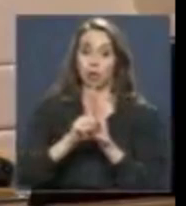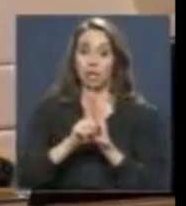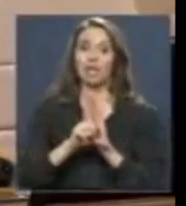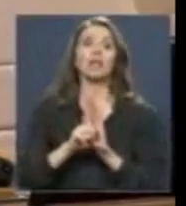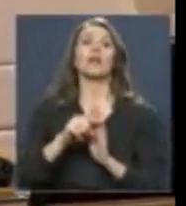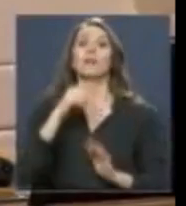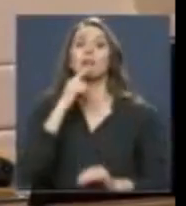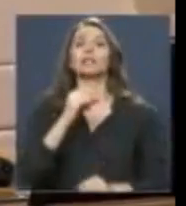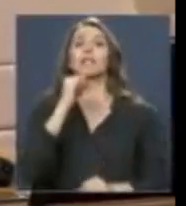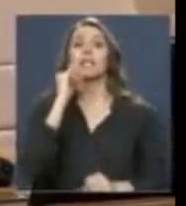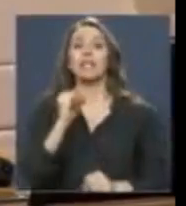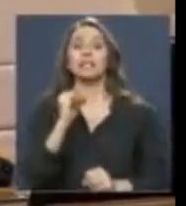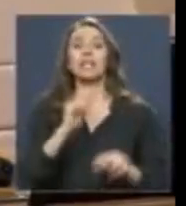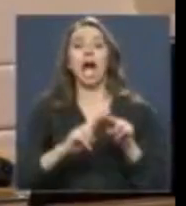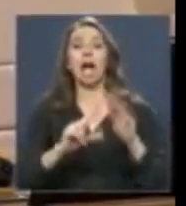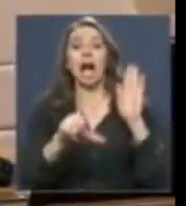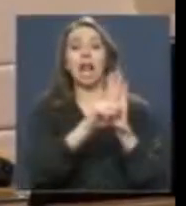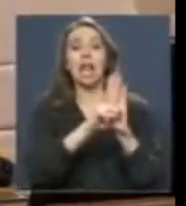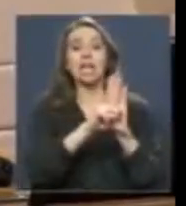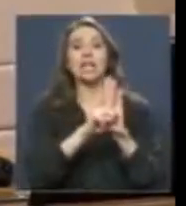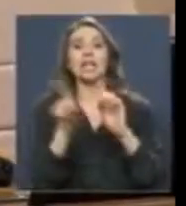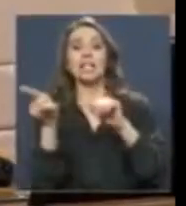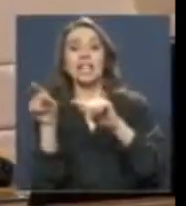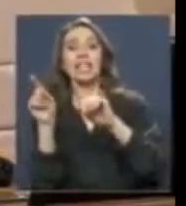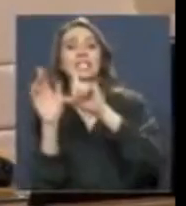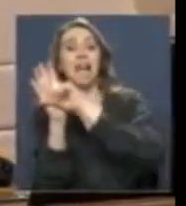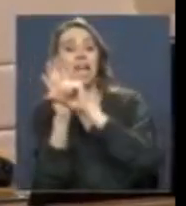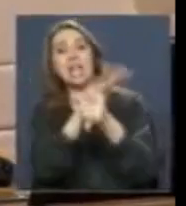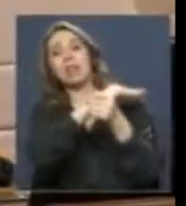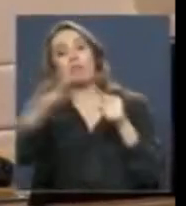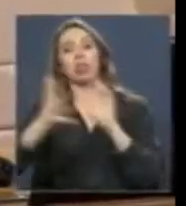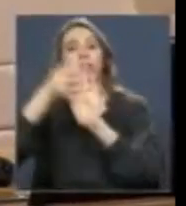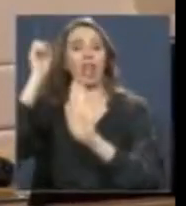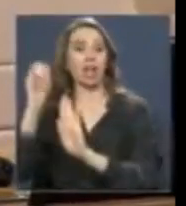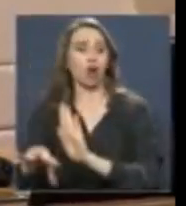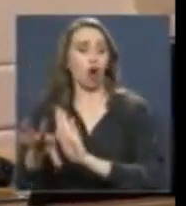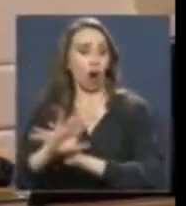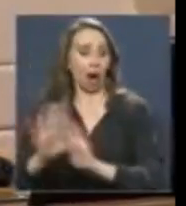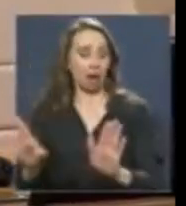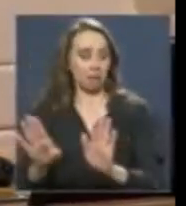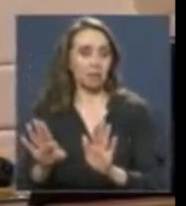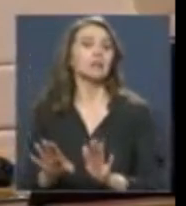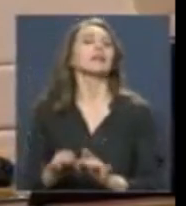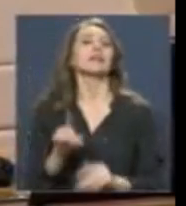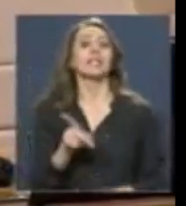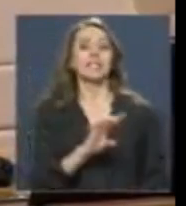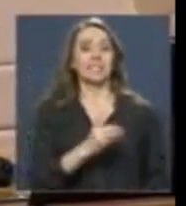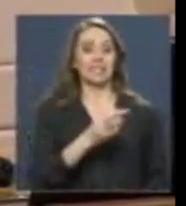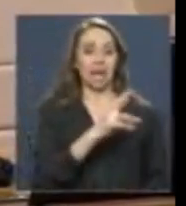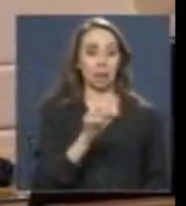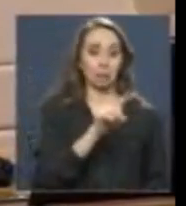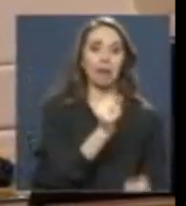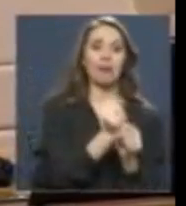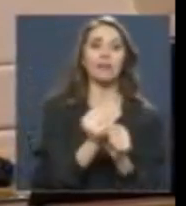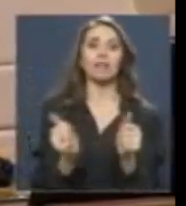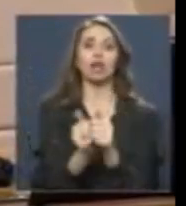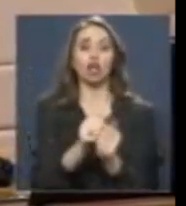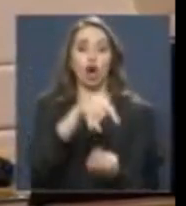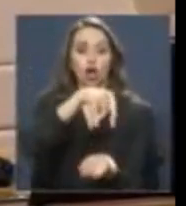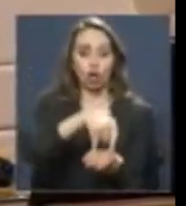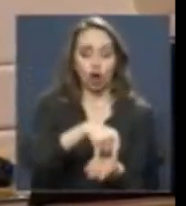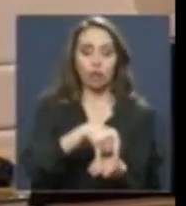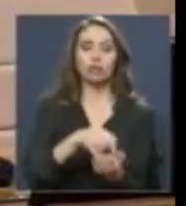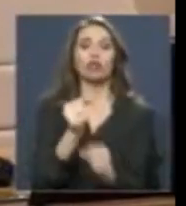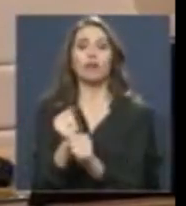expresa. Porque finalmente el trabajo conjunto que haga las exprés con el Congreso y con la